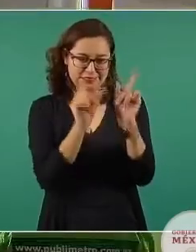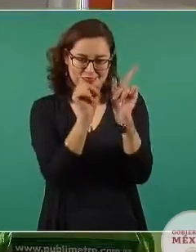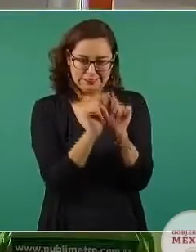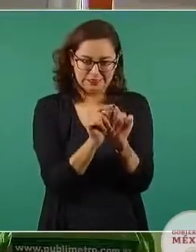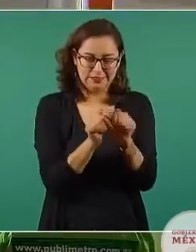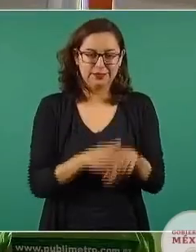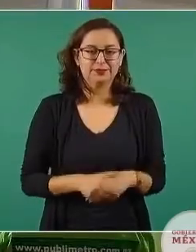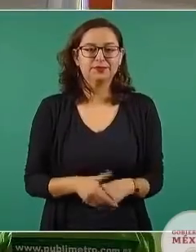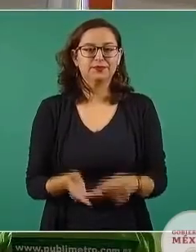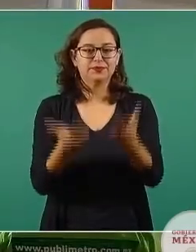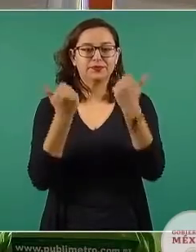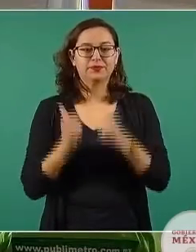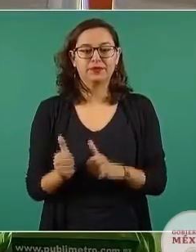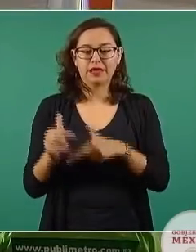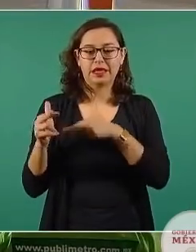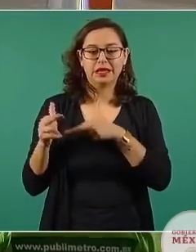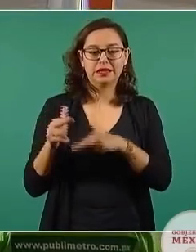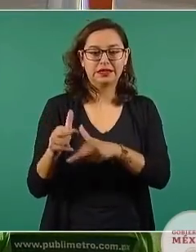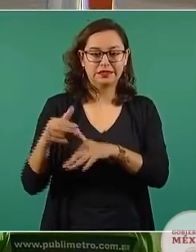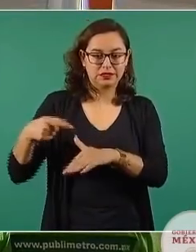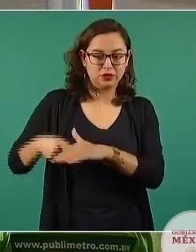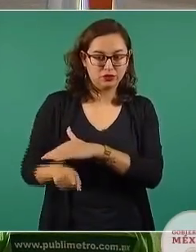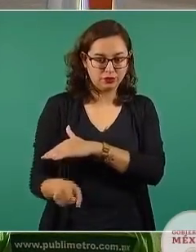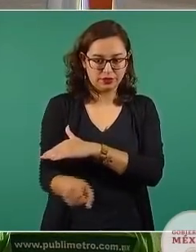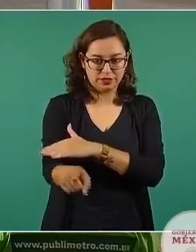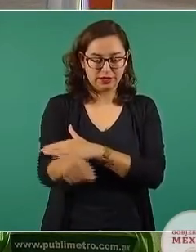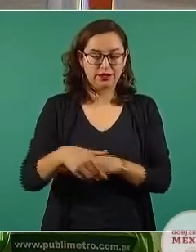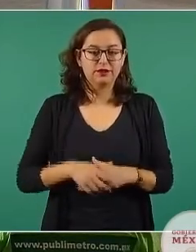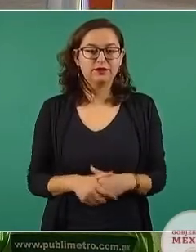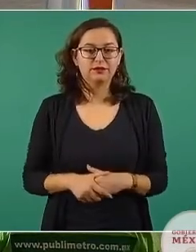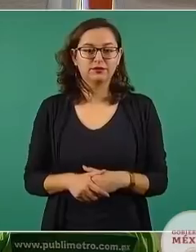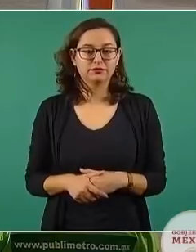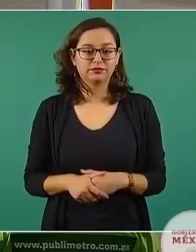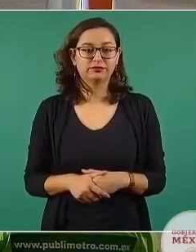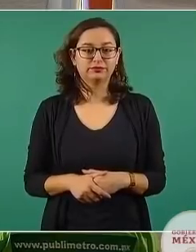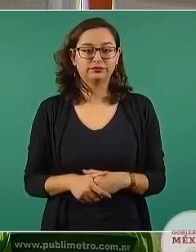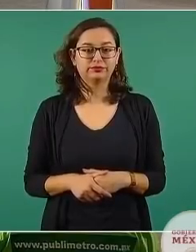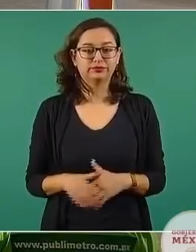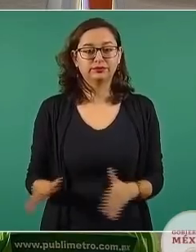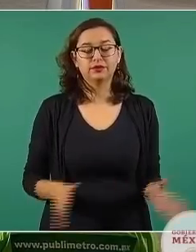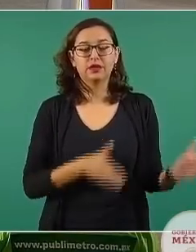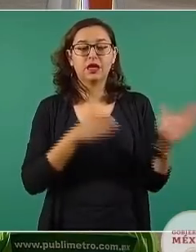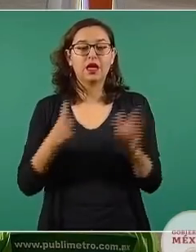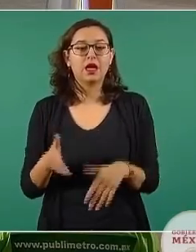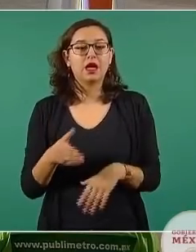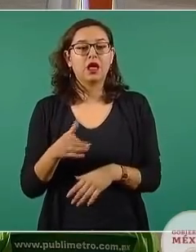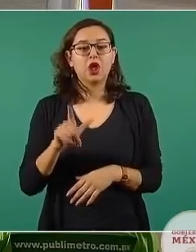El río subterráneo de Inés Arredondo, Los de abajo de Mariano Azuela,